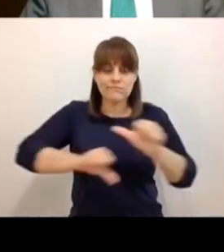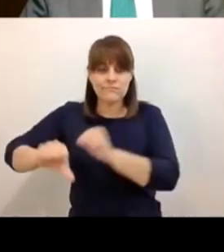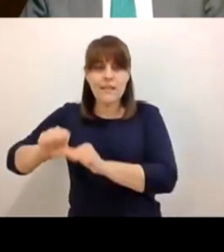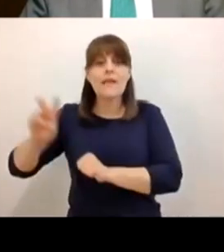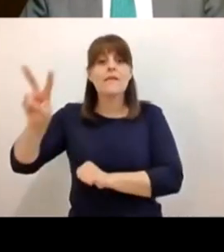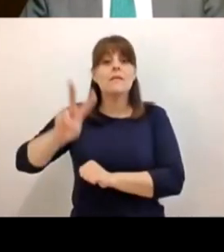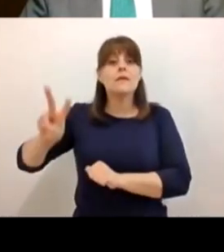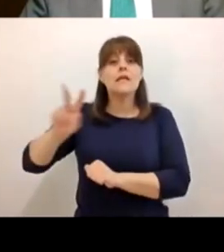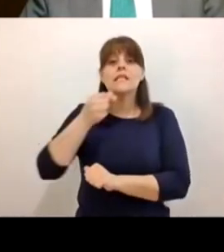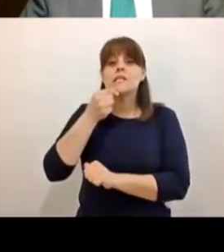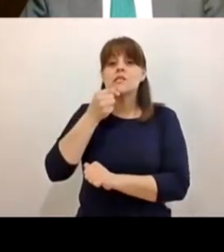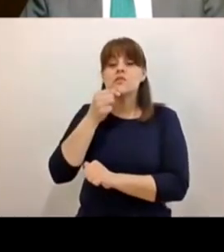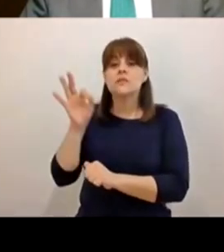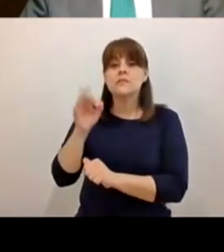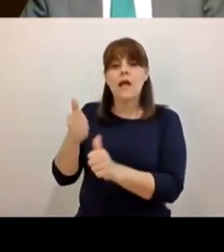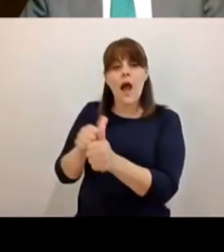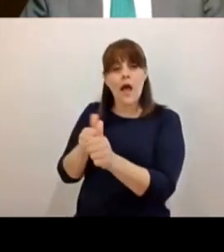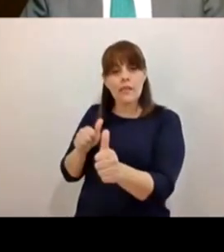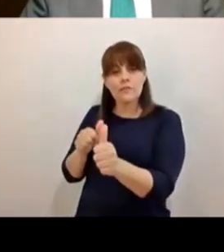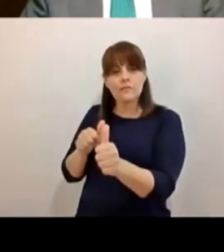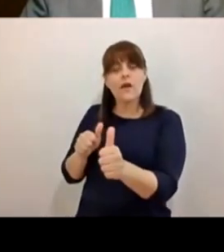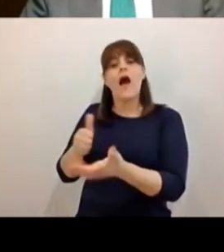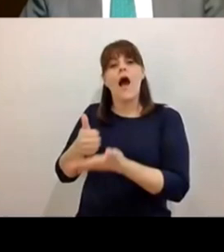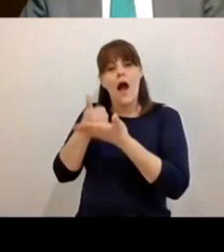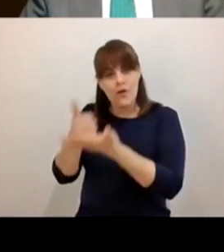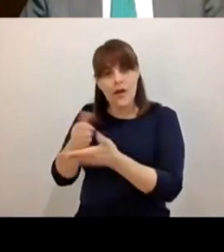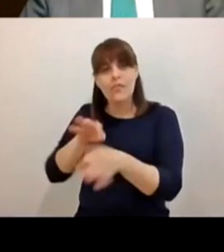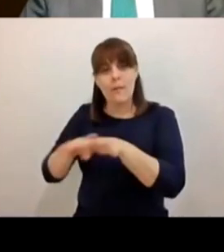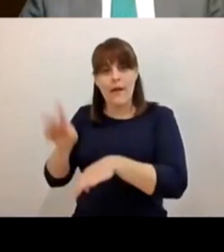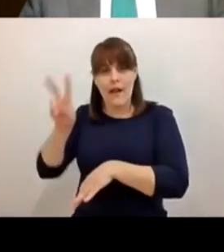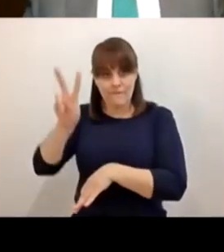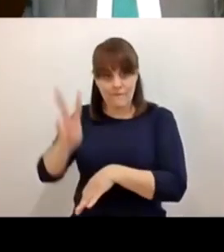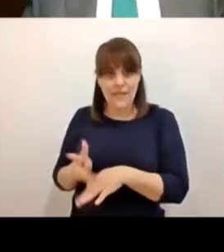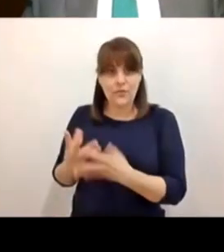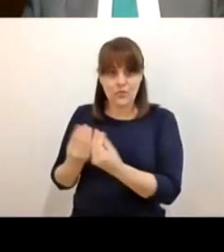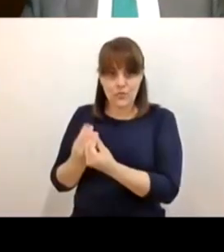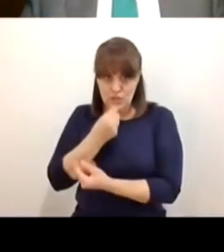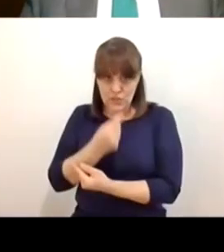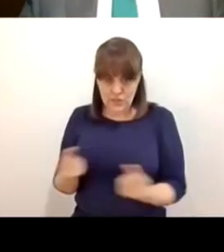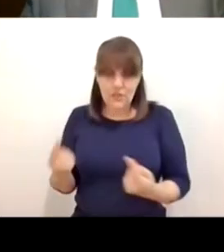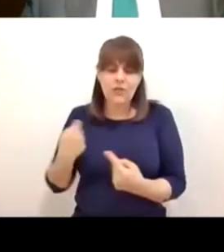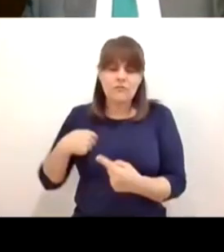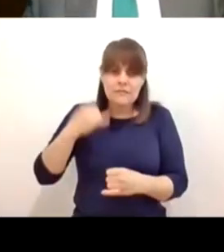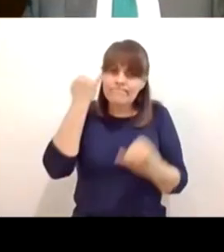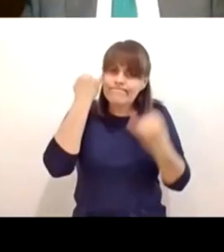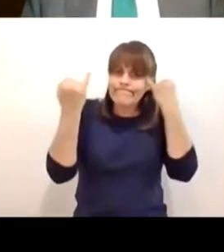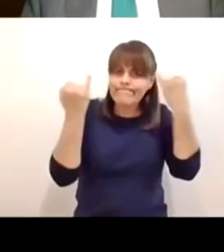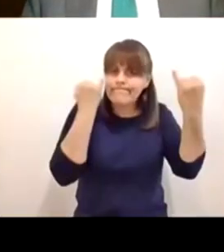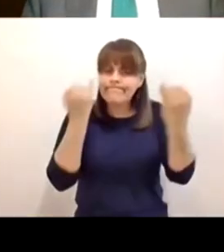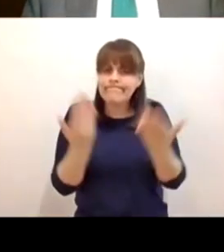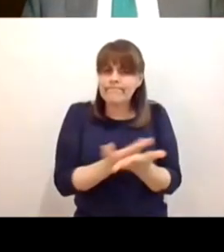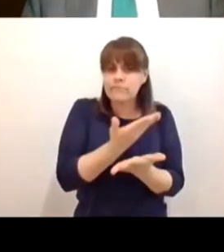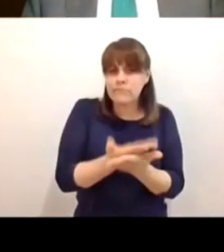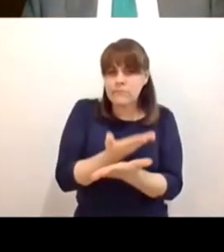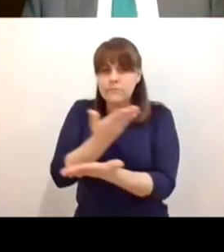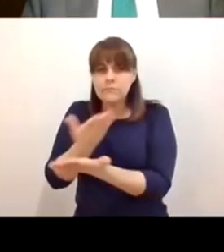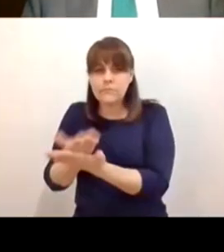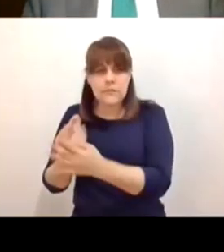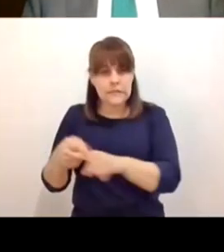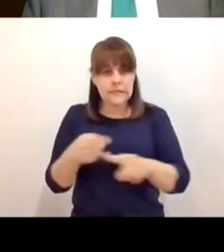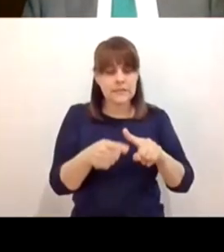están en rezago yo creo que hay muchas medidas que ya estamos implementando y que